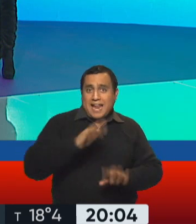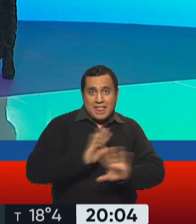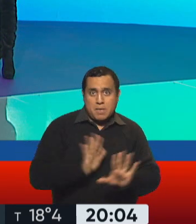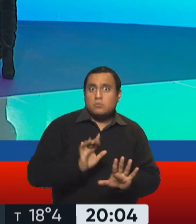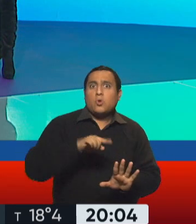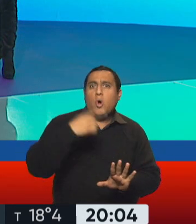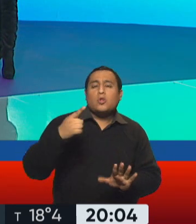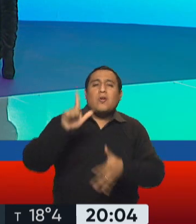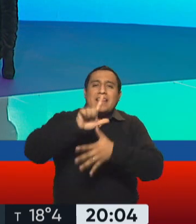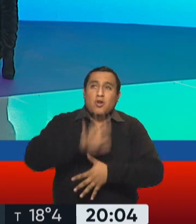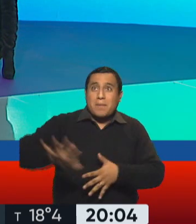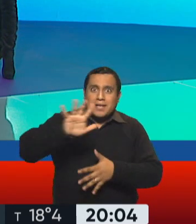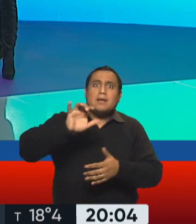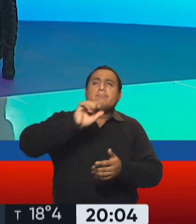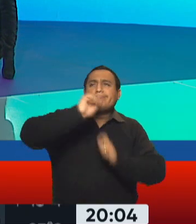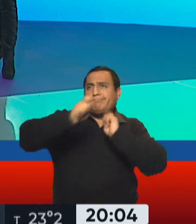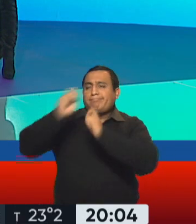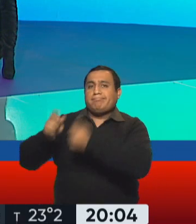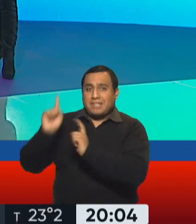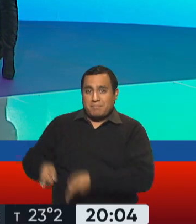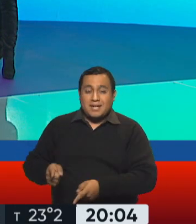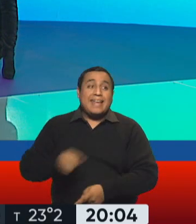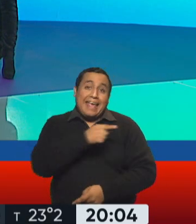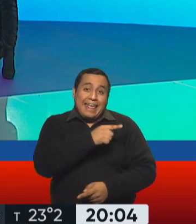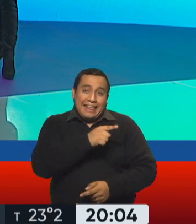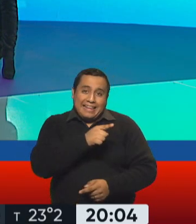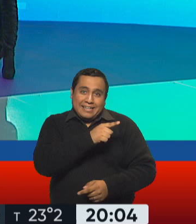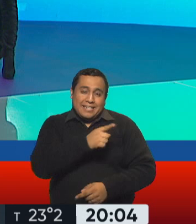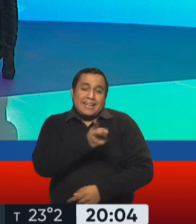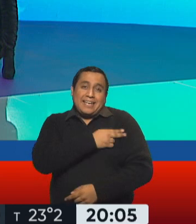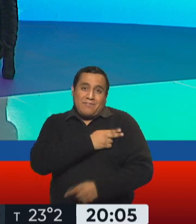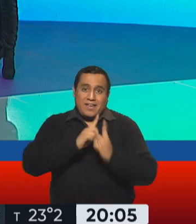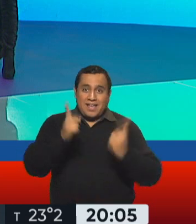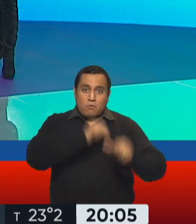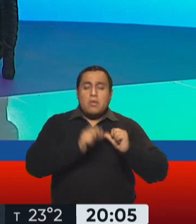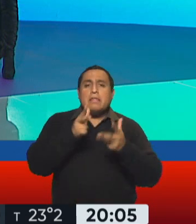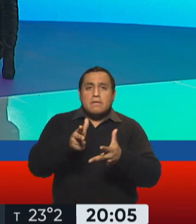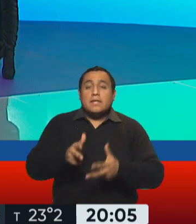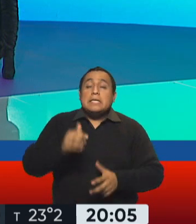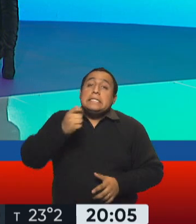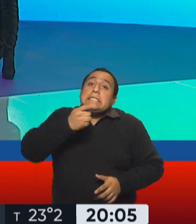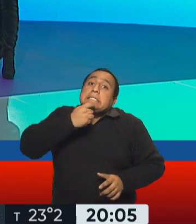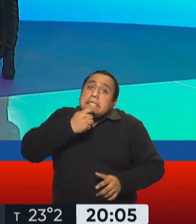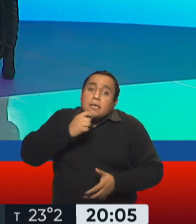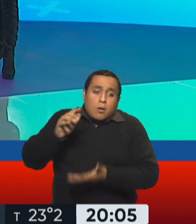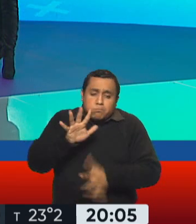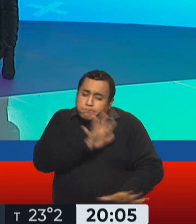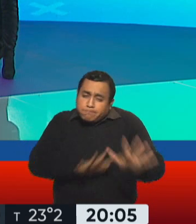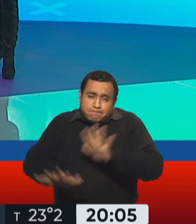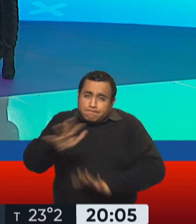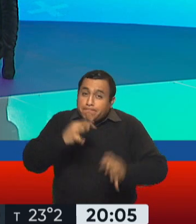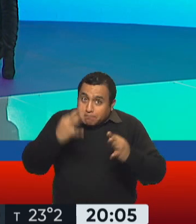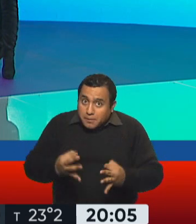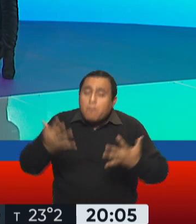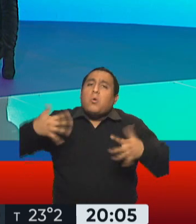resto de los países de Latinoamérica. Si la materia prima, dijo Figuera, el principio activo llega en continuado, alcanzaríamos las